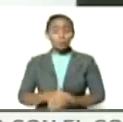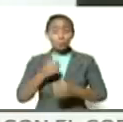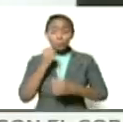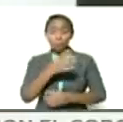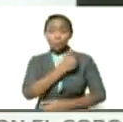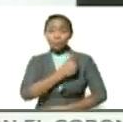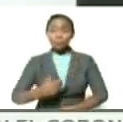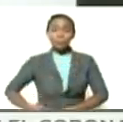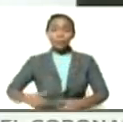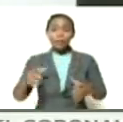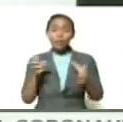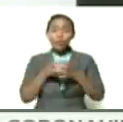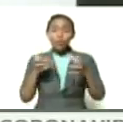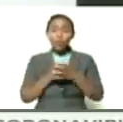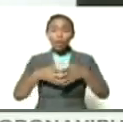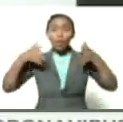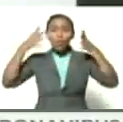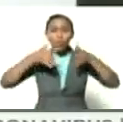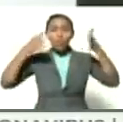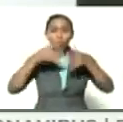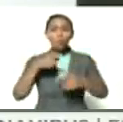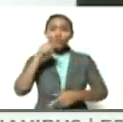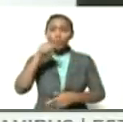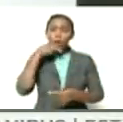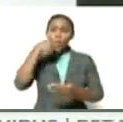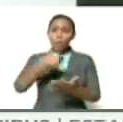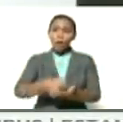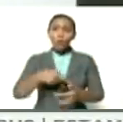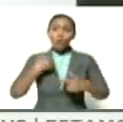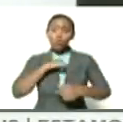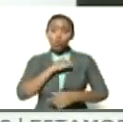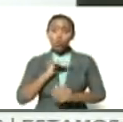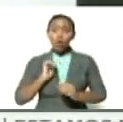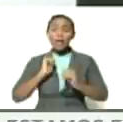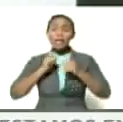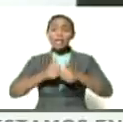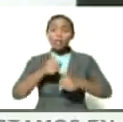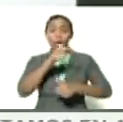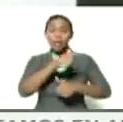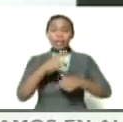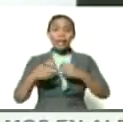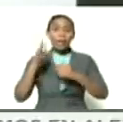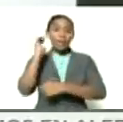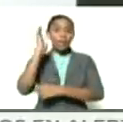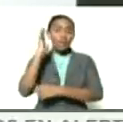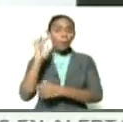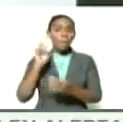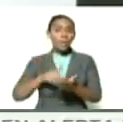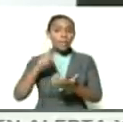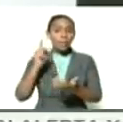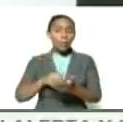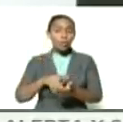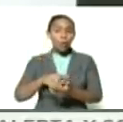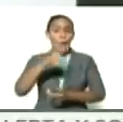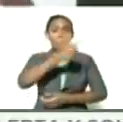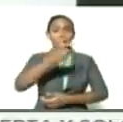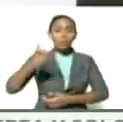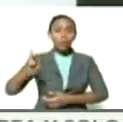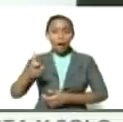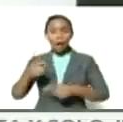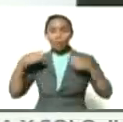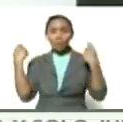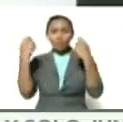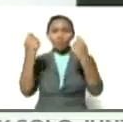presidente, con este conjunto de orientaciones, como usted lo ha llamado, vamos a dar inicio a este seminario de Política, Participación, Ciudadanía e